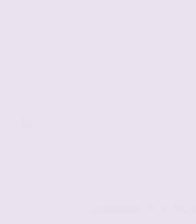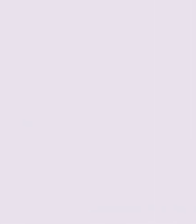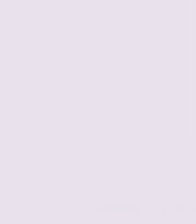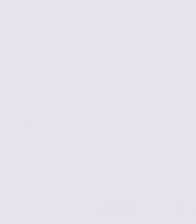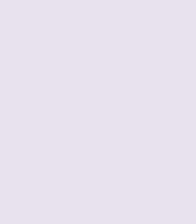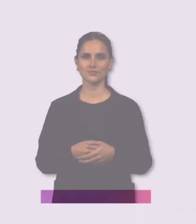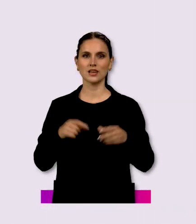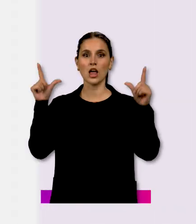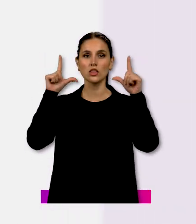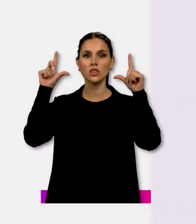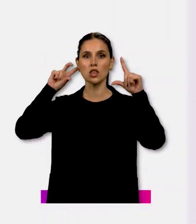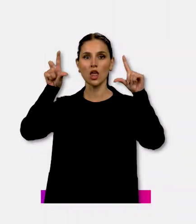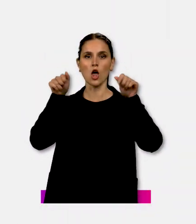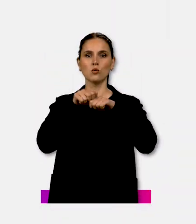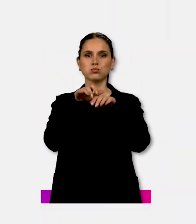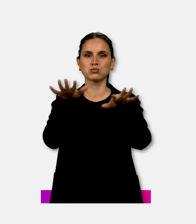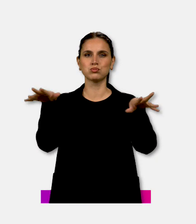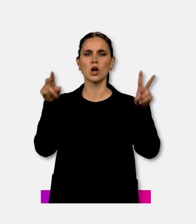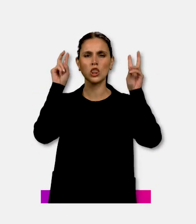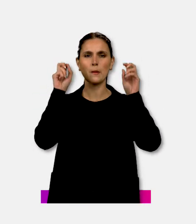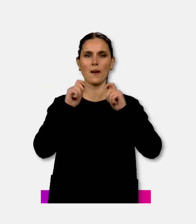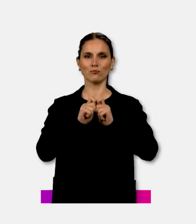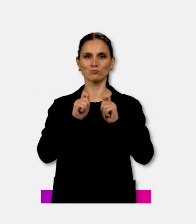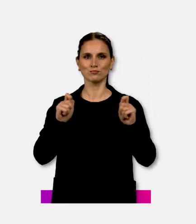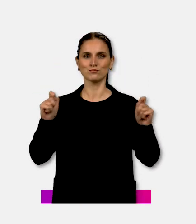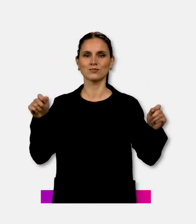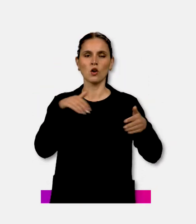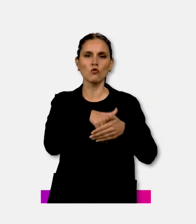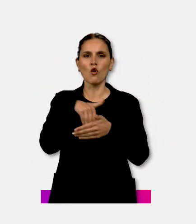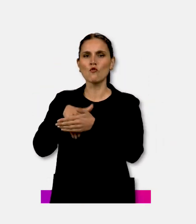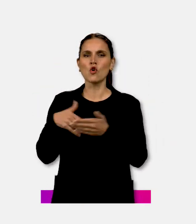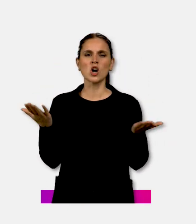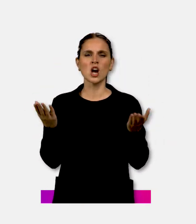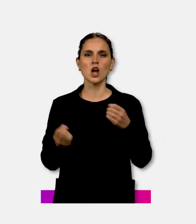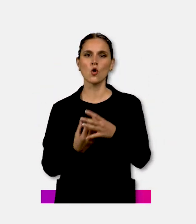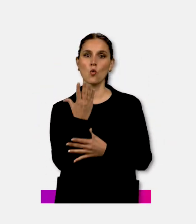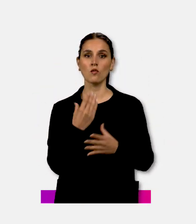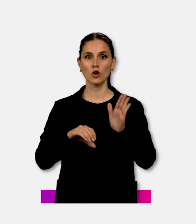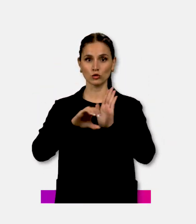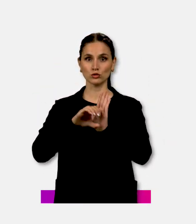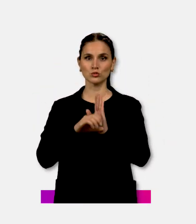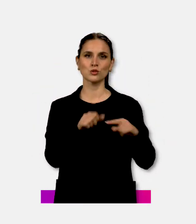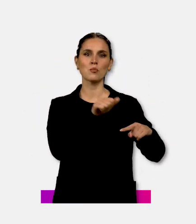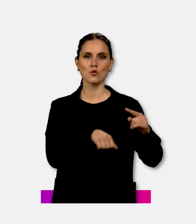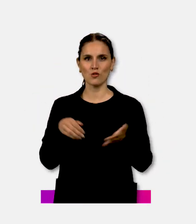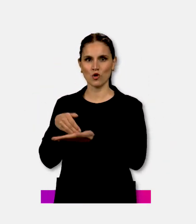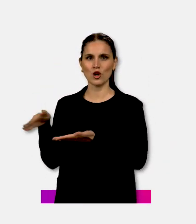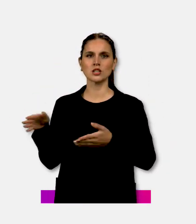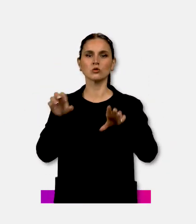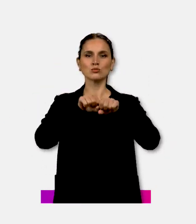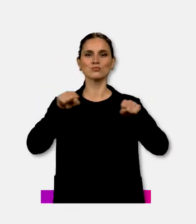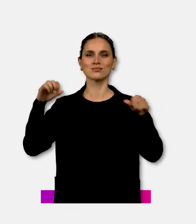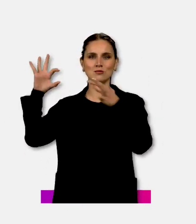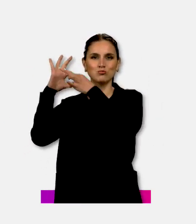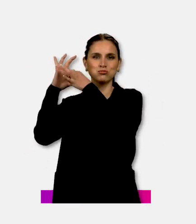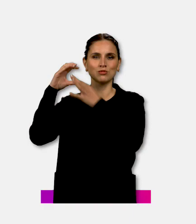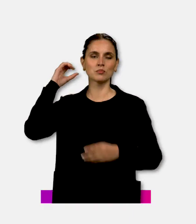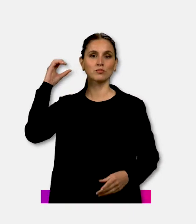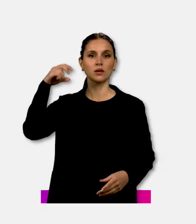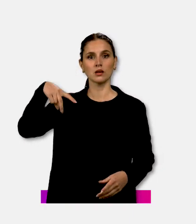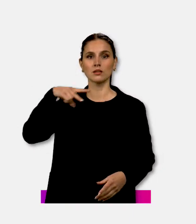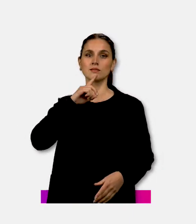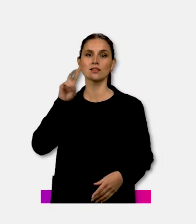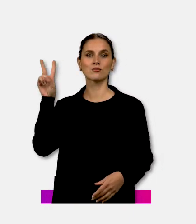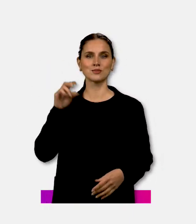Los canales de televisión transmitieron la franja televisiva correspondiente al plebiscito constitucional, según lo acordado por el